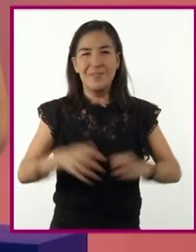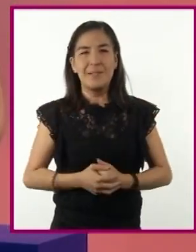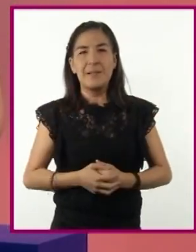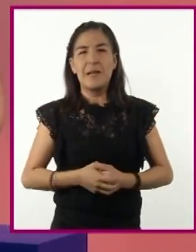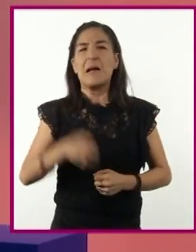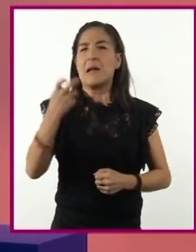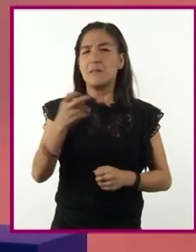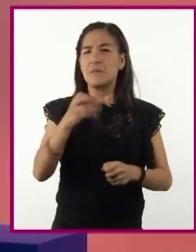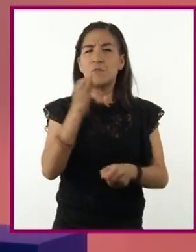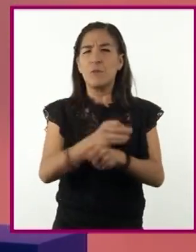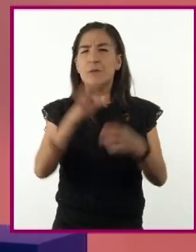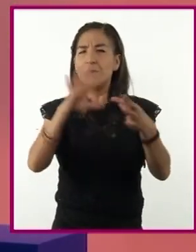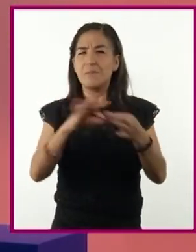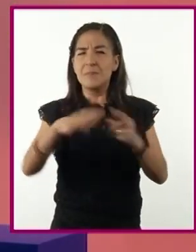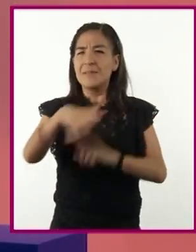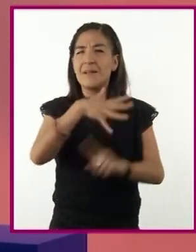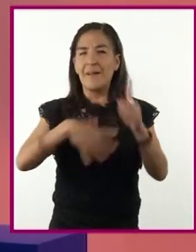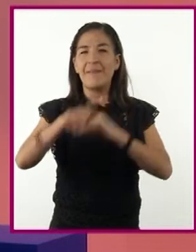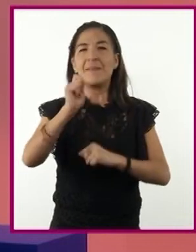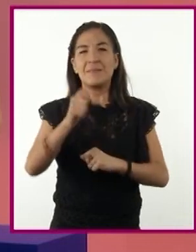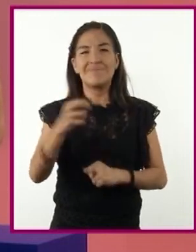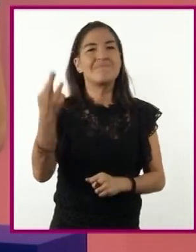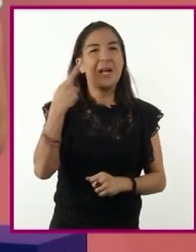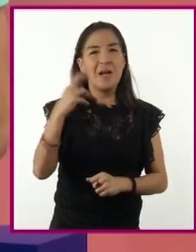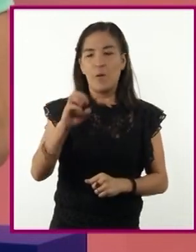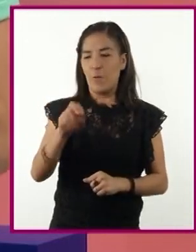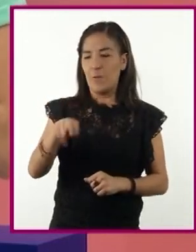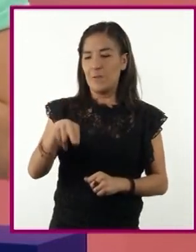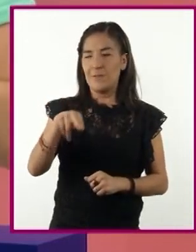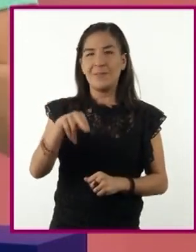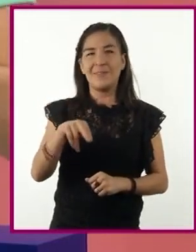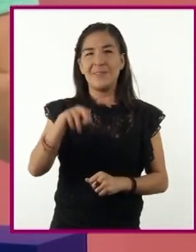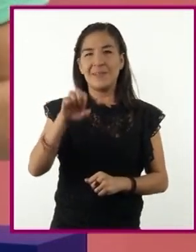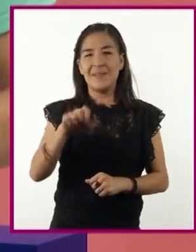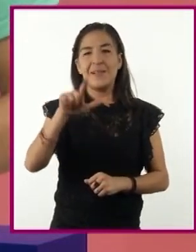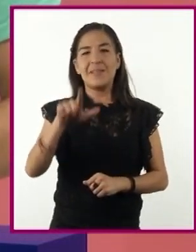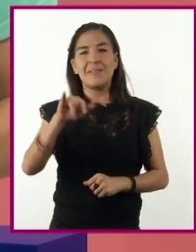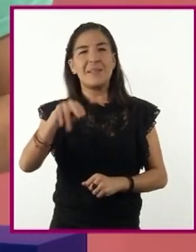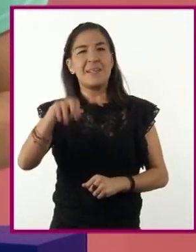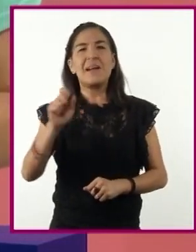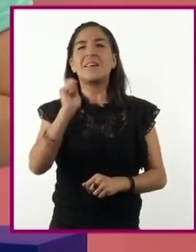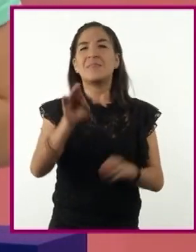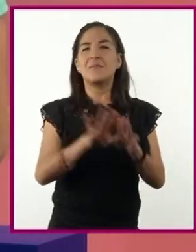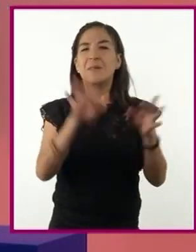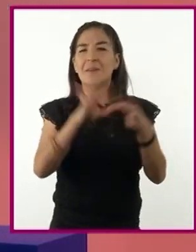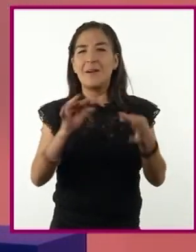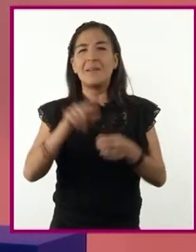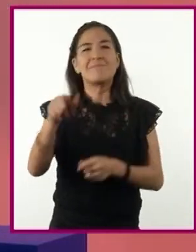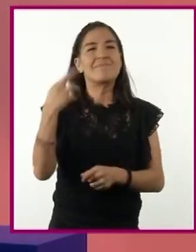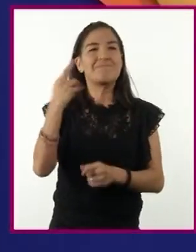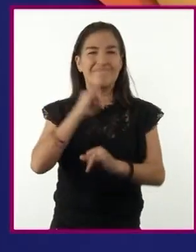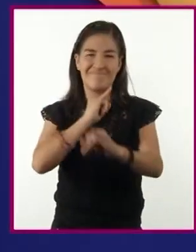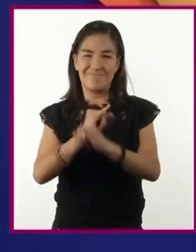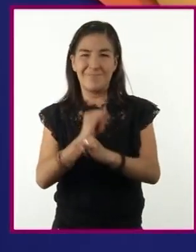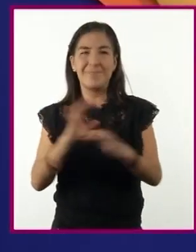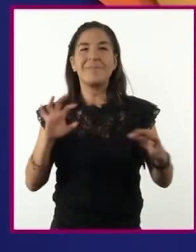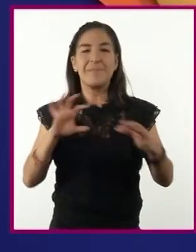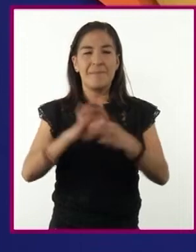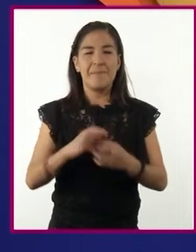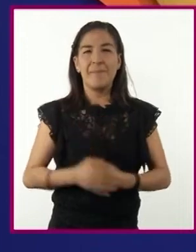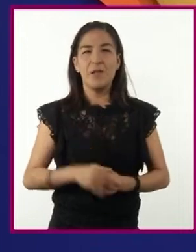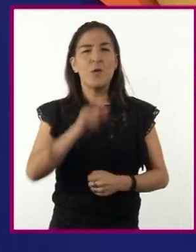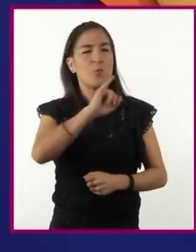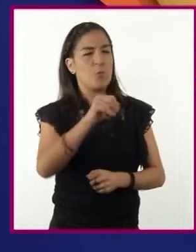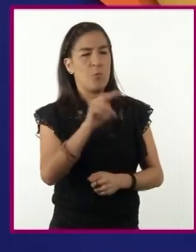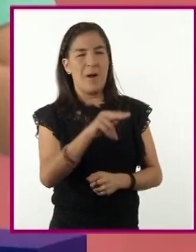este contexto, nacen las radios online, que son mucho más que los repetidores digitales de las emisoras convencionales. Juanma